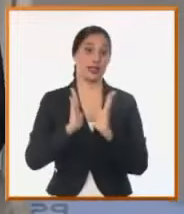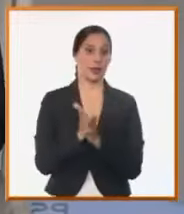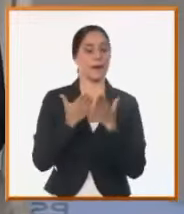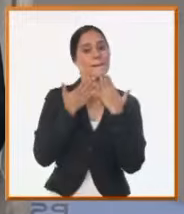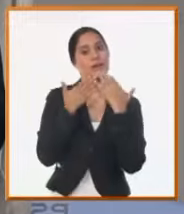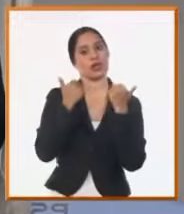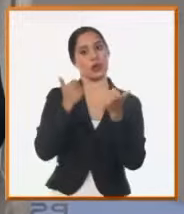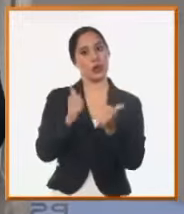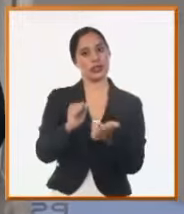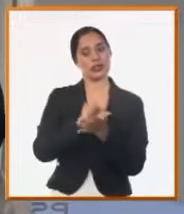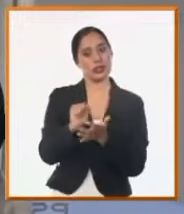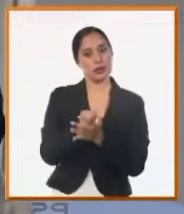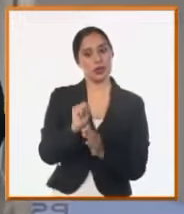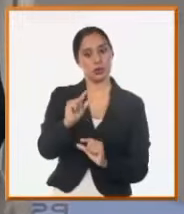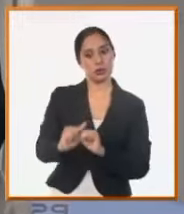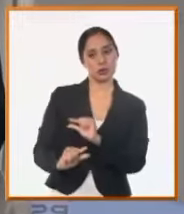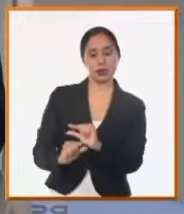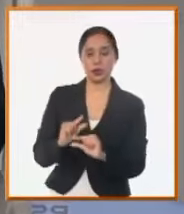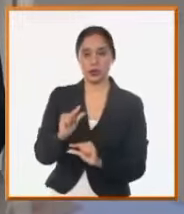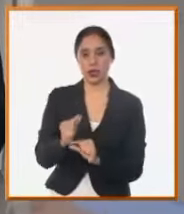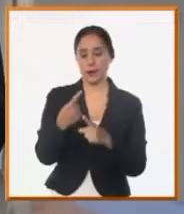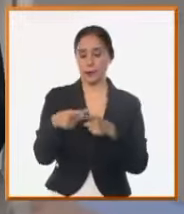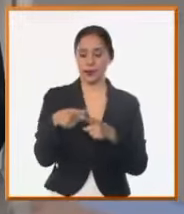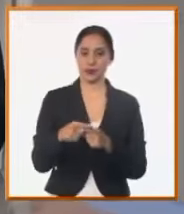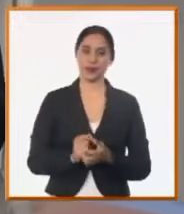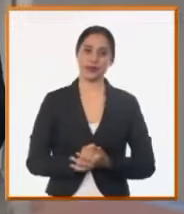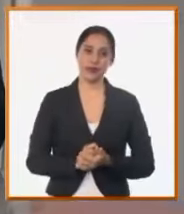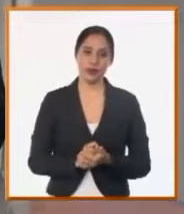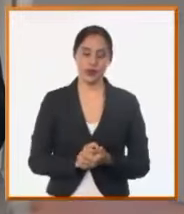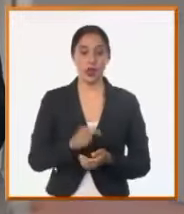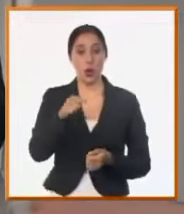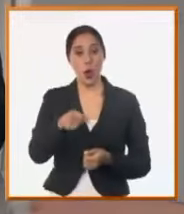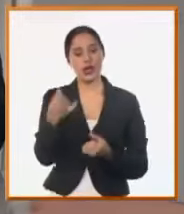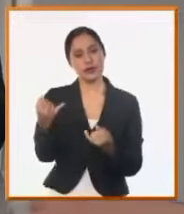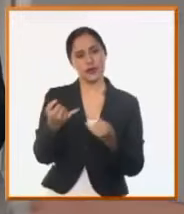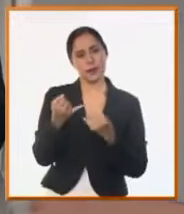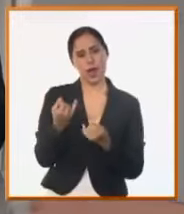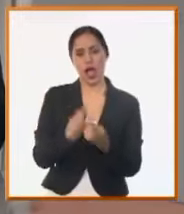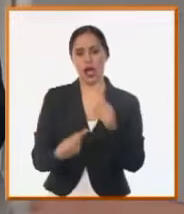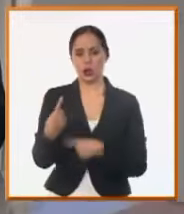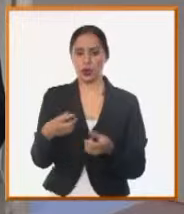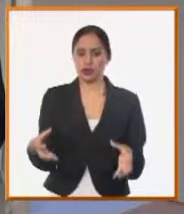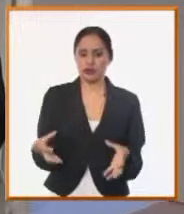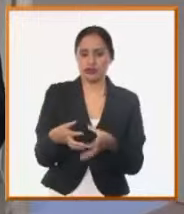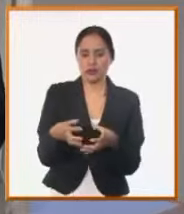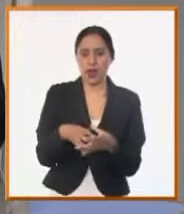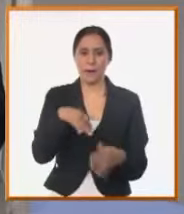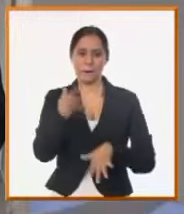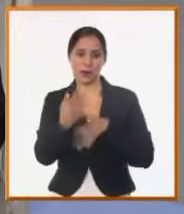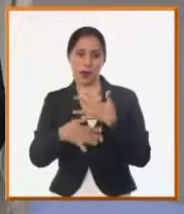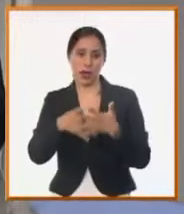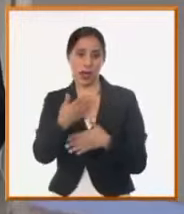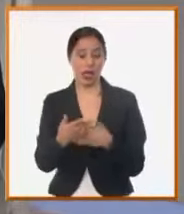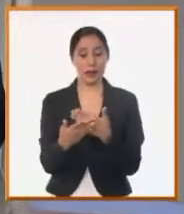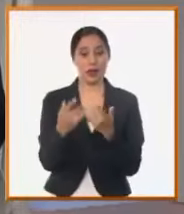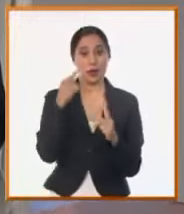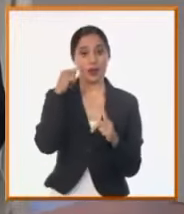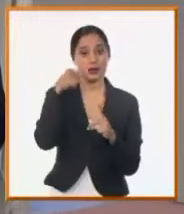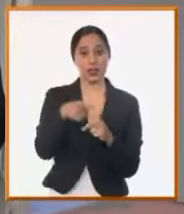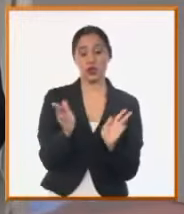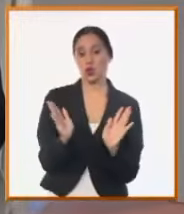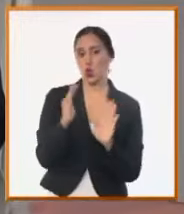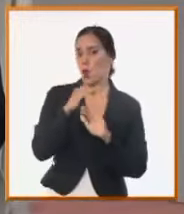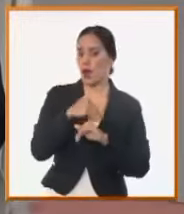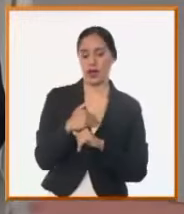Y están los subjetivos que eso no tiene justificación. O sea, hoy se plantearon un grupo de problemas subjetivos que eso no hay por qué, no tiene por qué